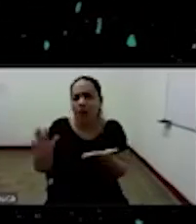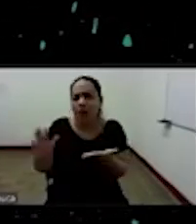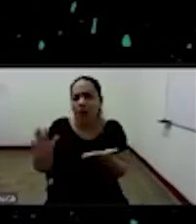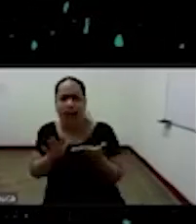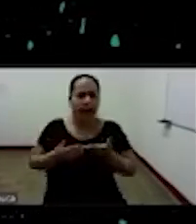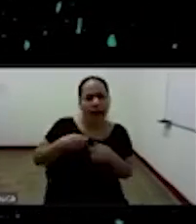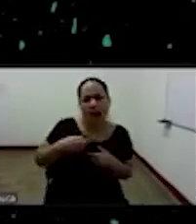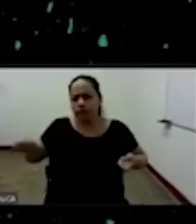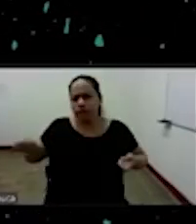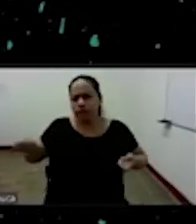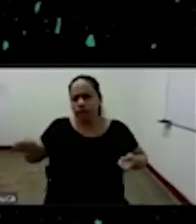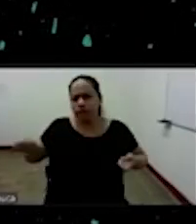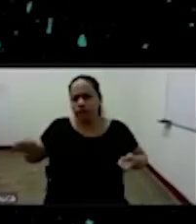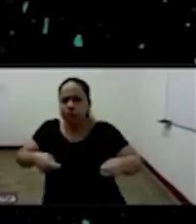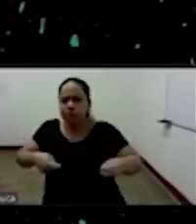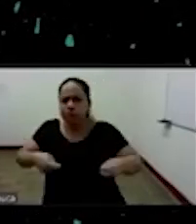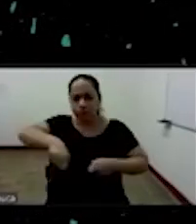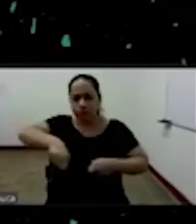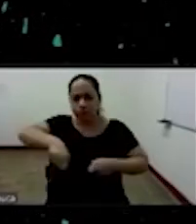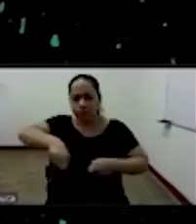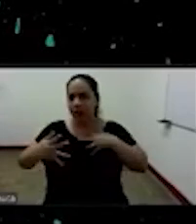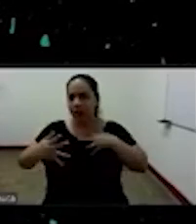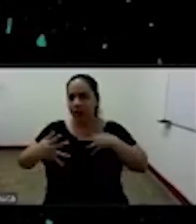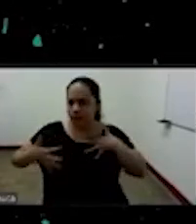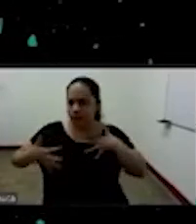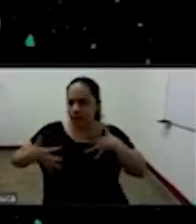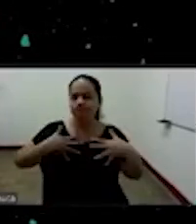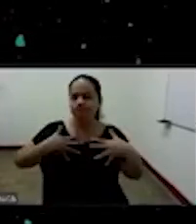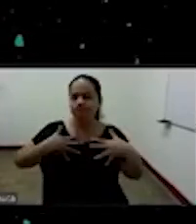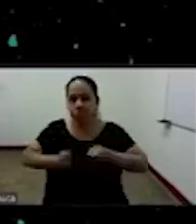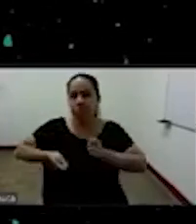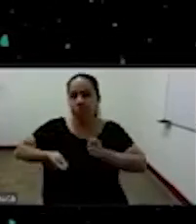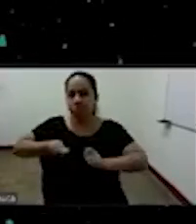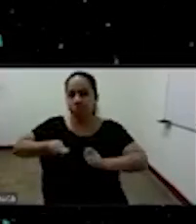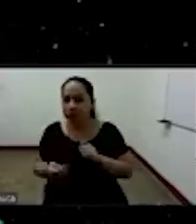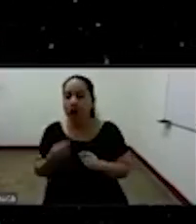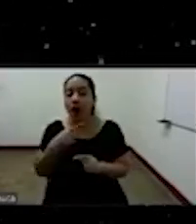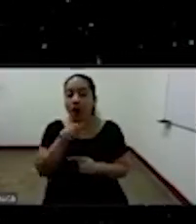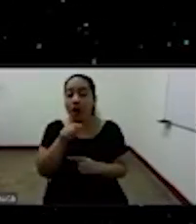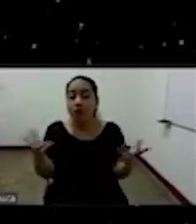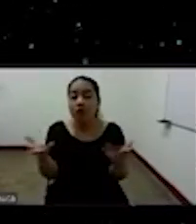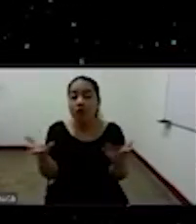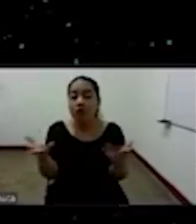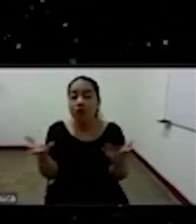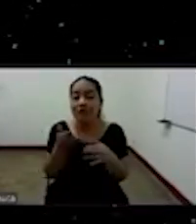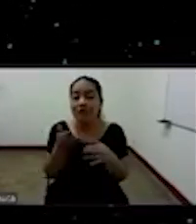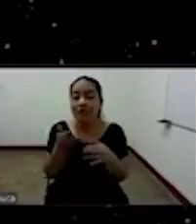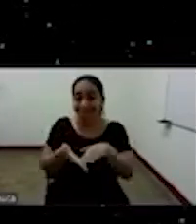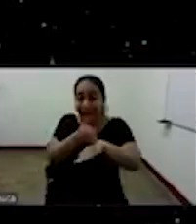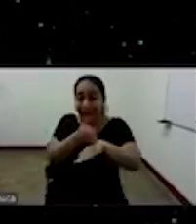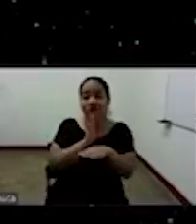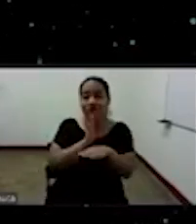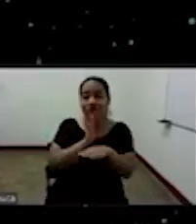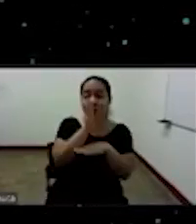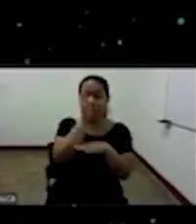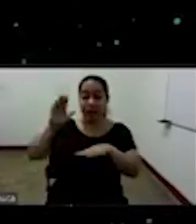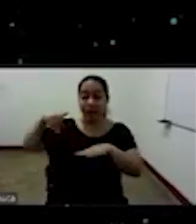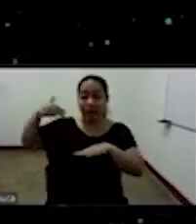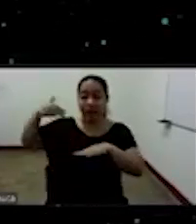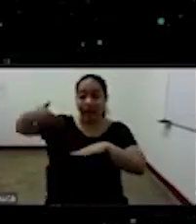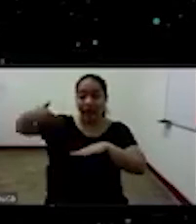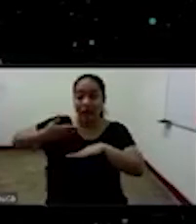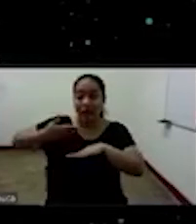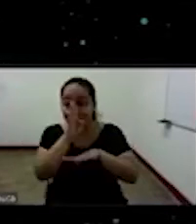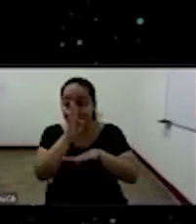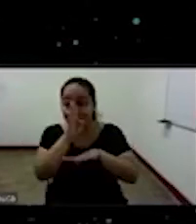y actuaciones que viene por ejemplo de un ritual que se usa para enterrar o